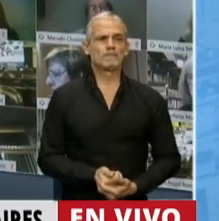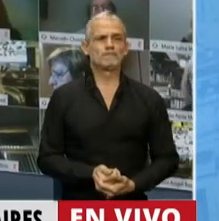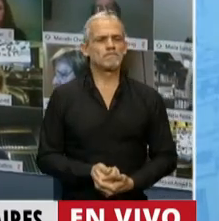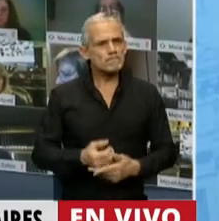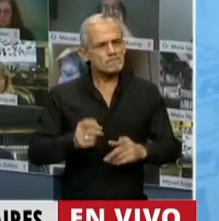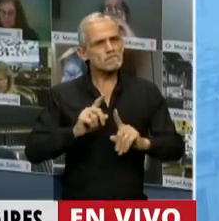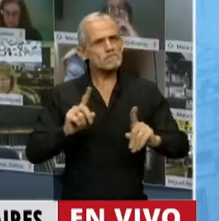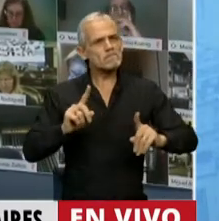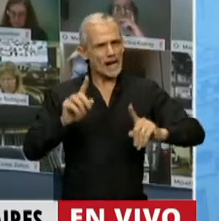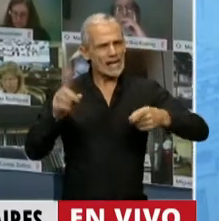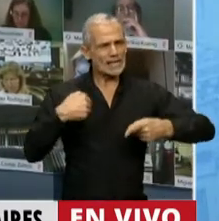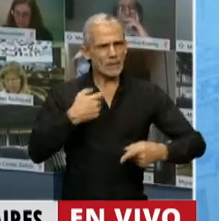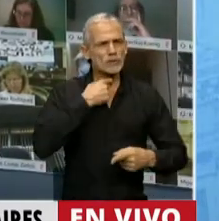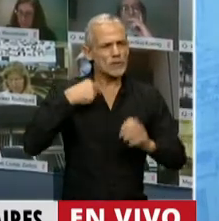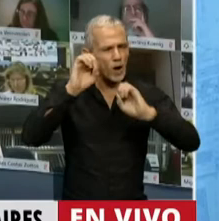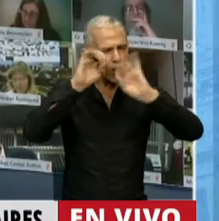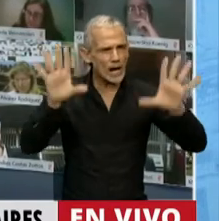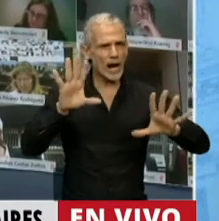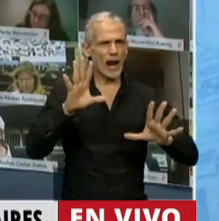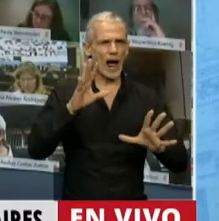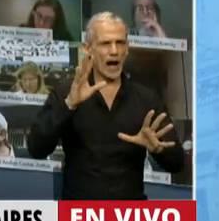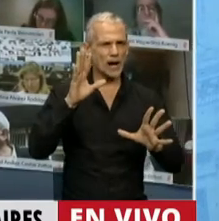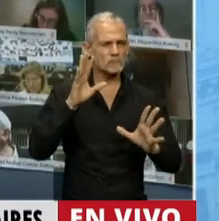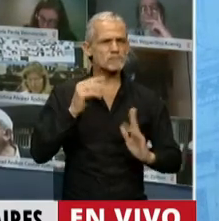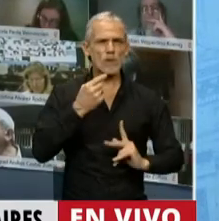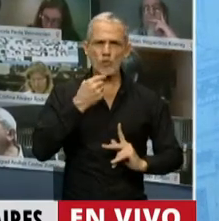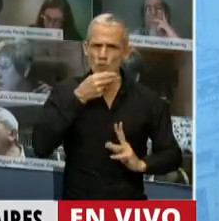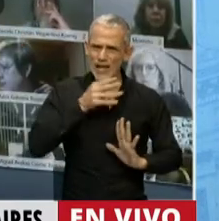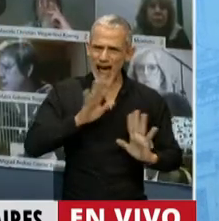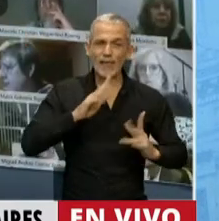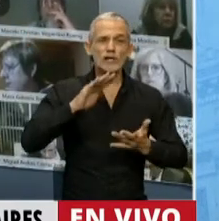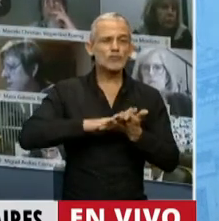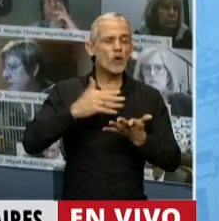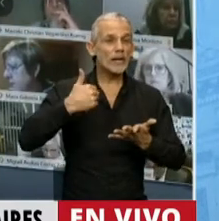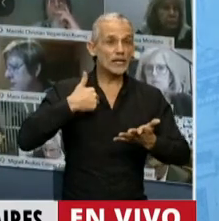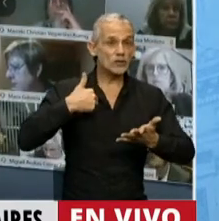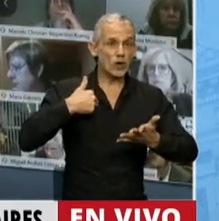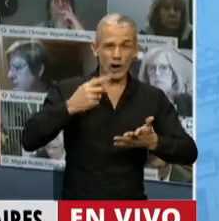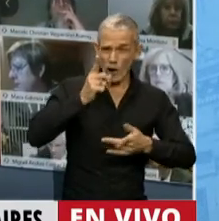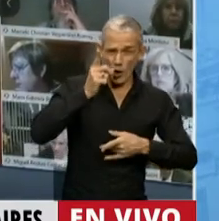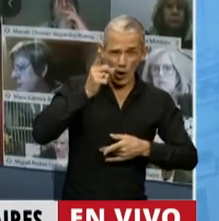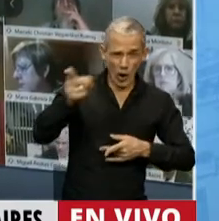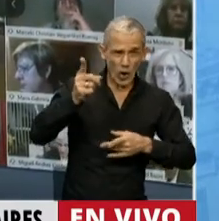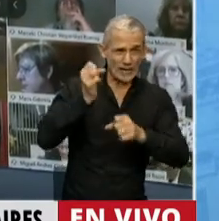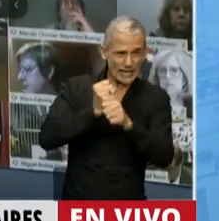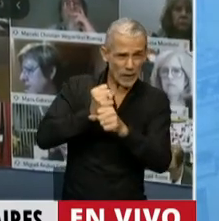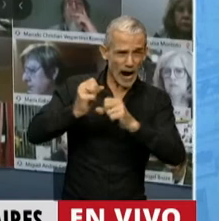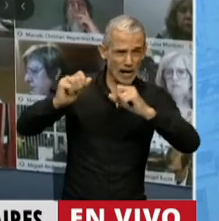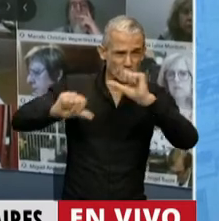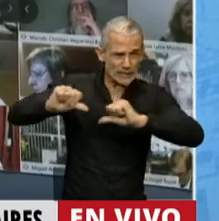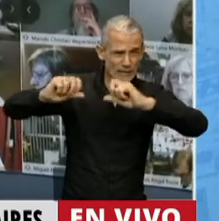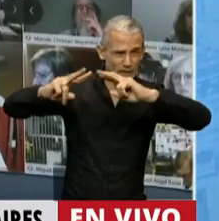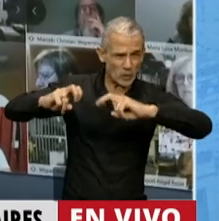Tampoco quiero que queden dudas sobre que estaríamos cuestionando el trabajo de los científicos, de los